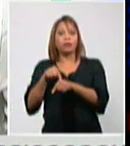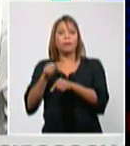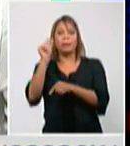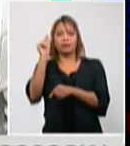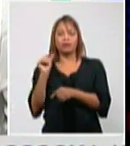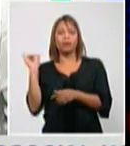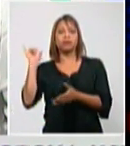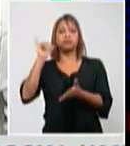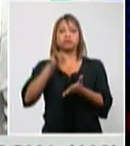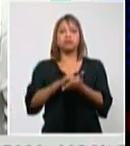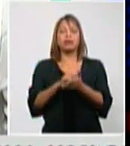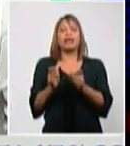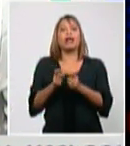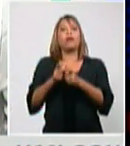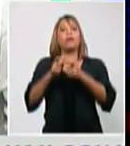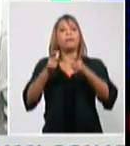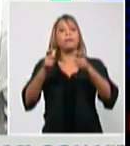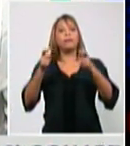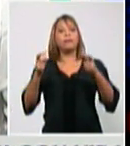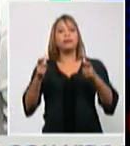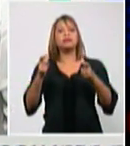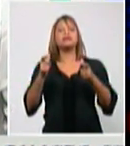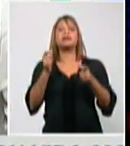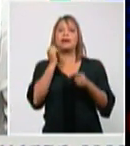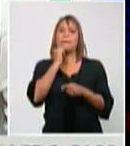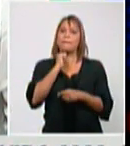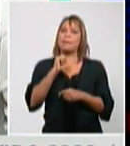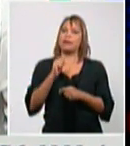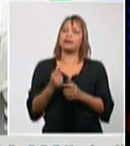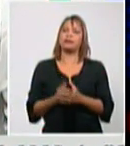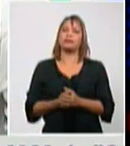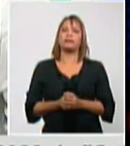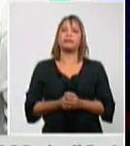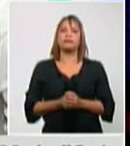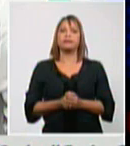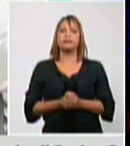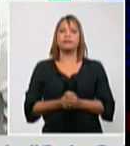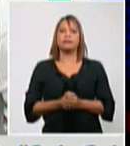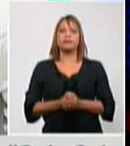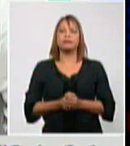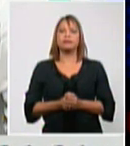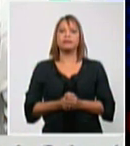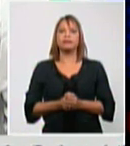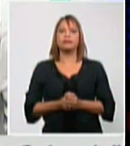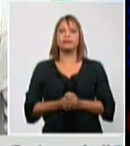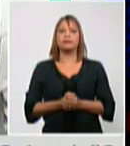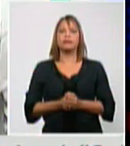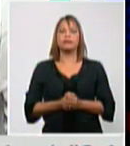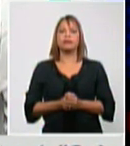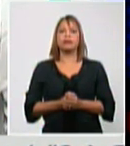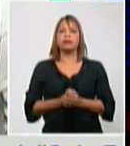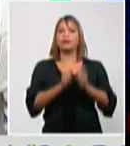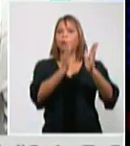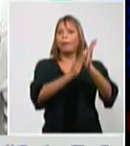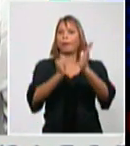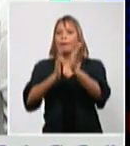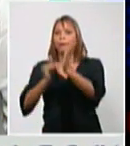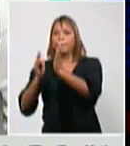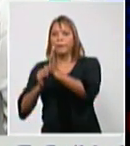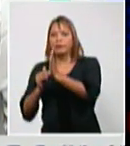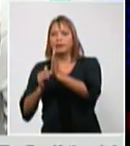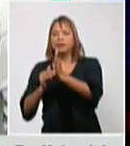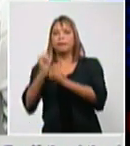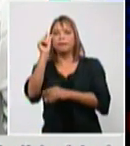incremento es todavía mucho mayor no sé si se podrá tener casos importados según meses y digamos para